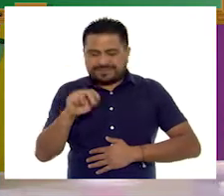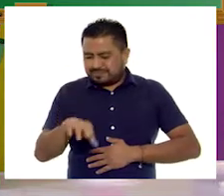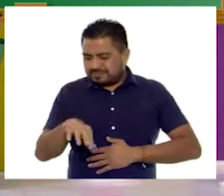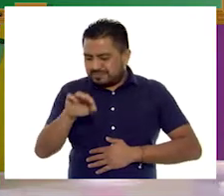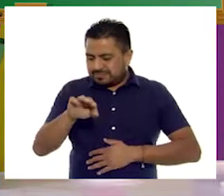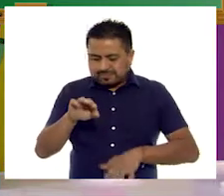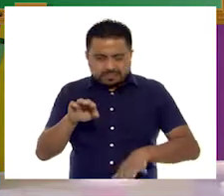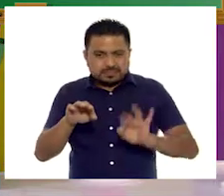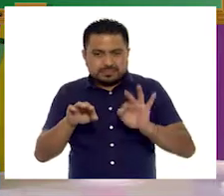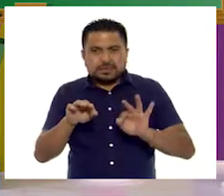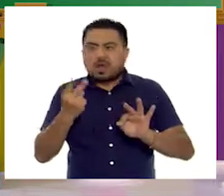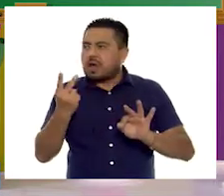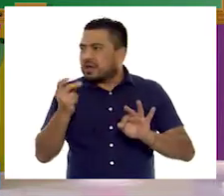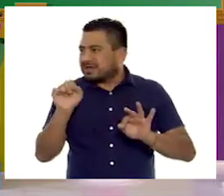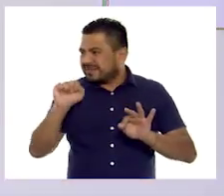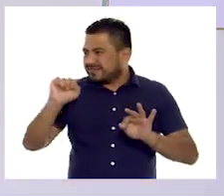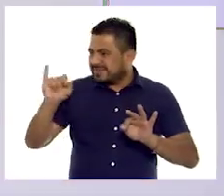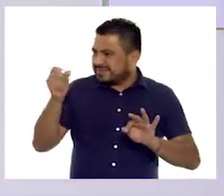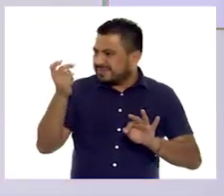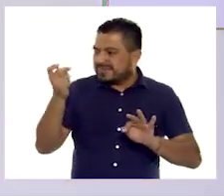¡Exacto! Dos marquitas.